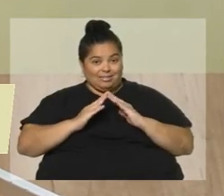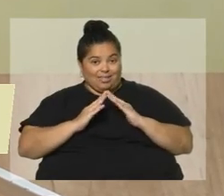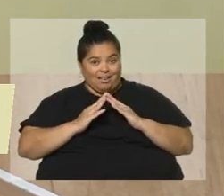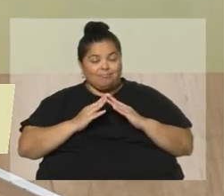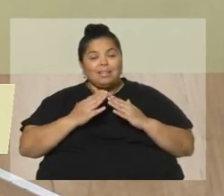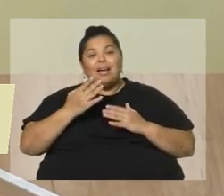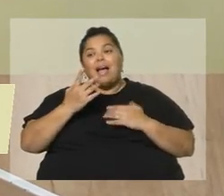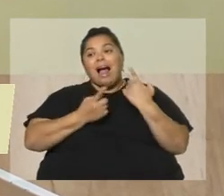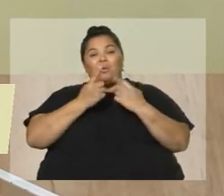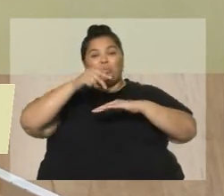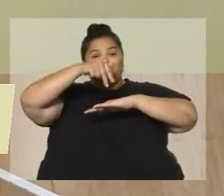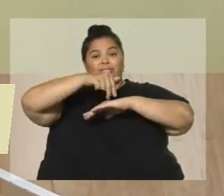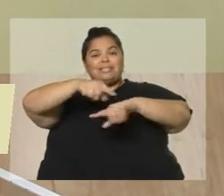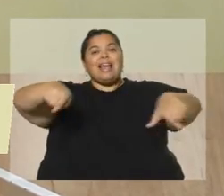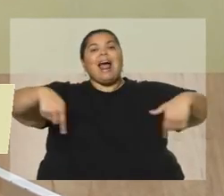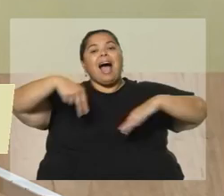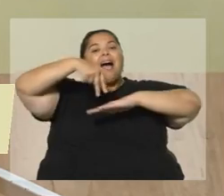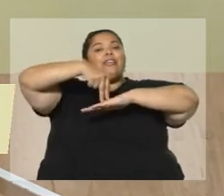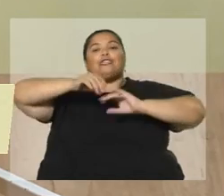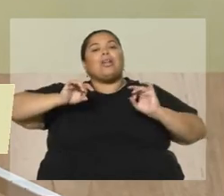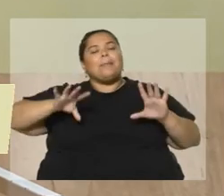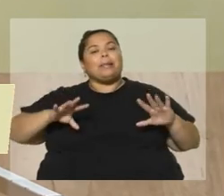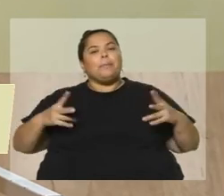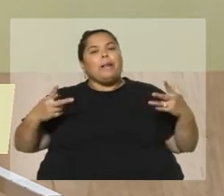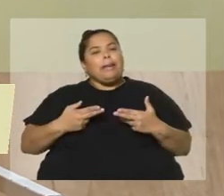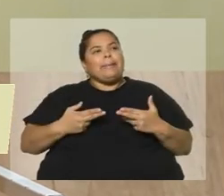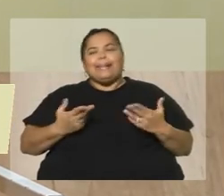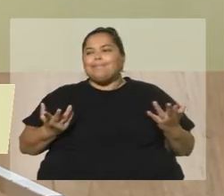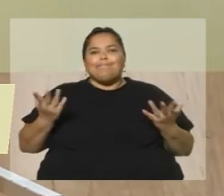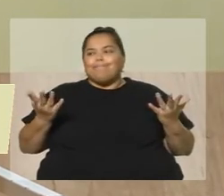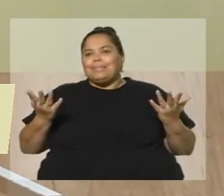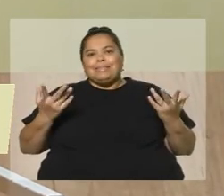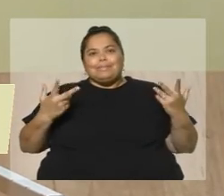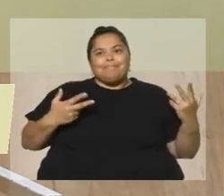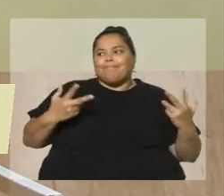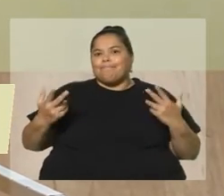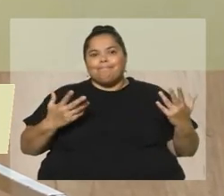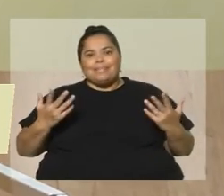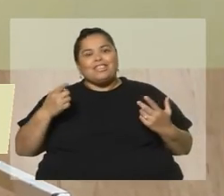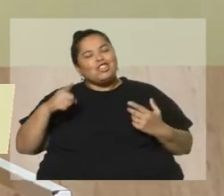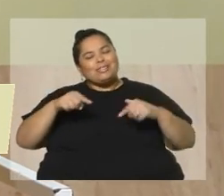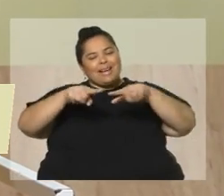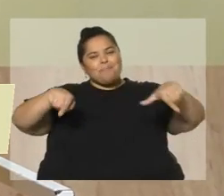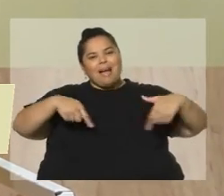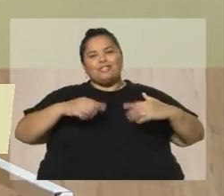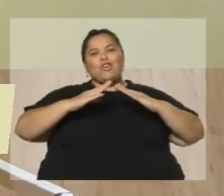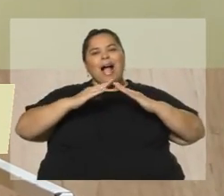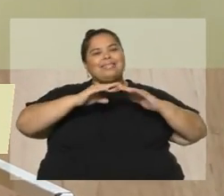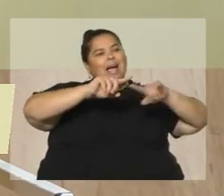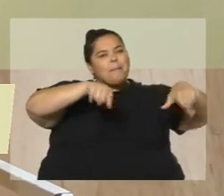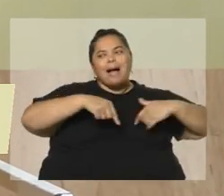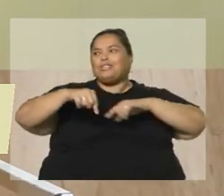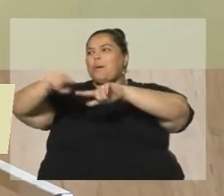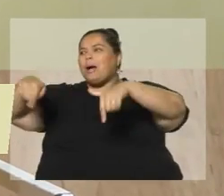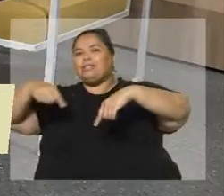Y eso que los espacios sean reales y no armados con una escenografía y demás, le da como otra verdad